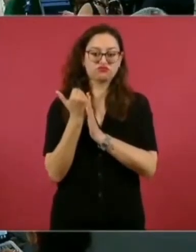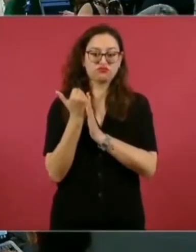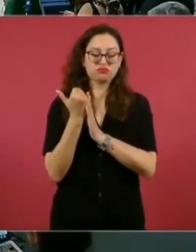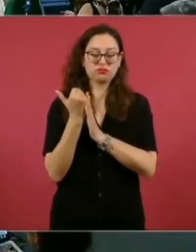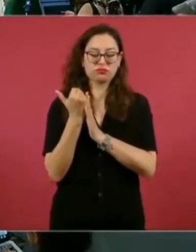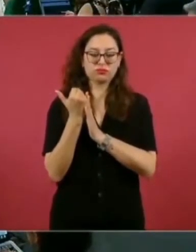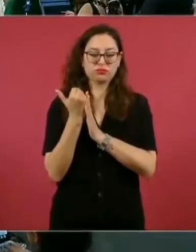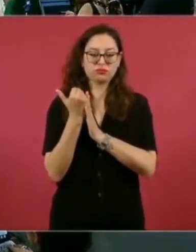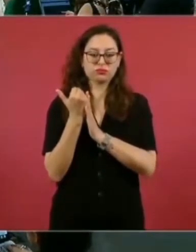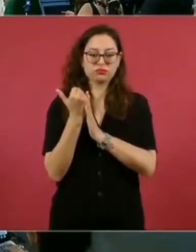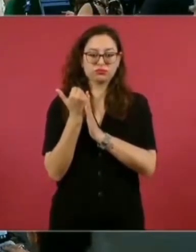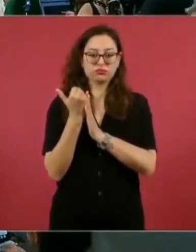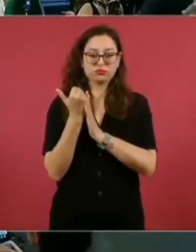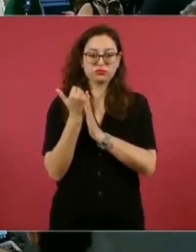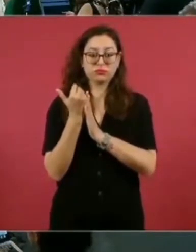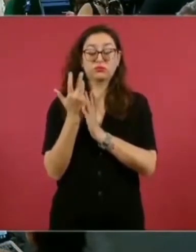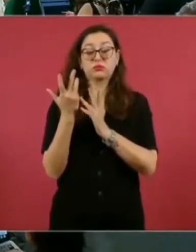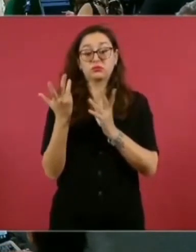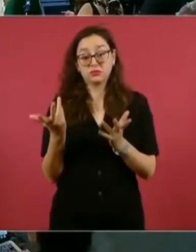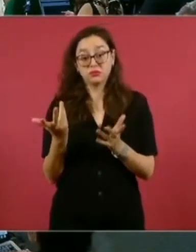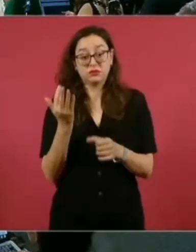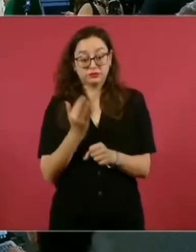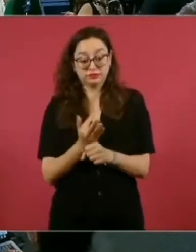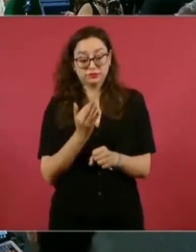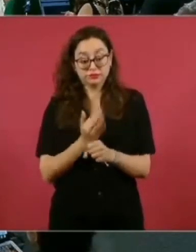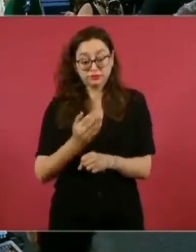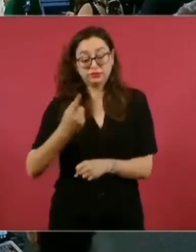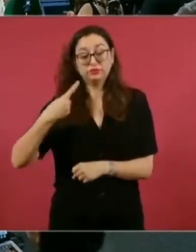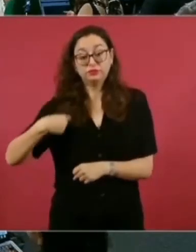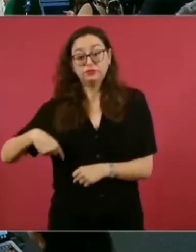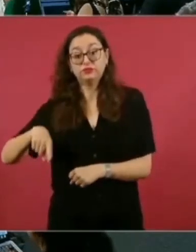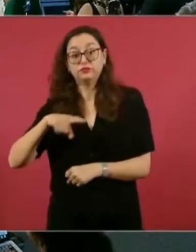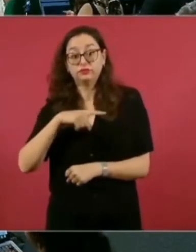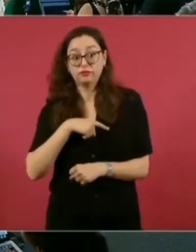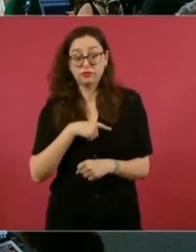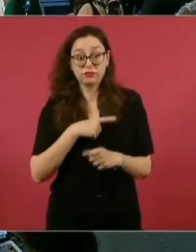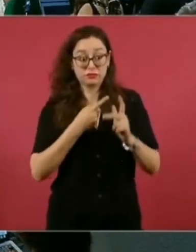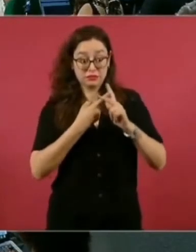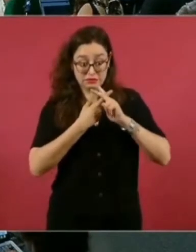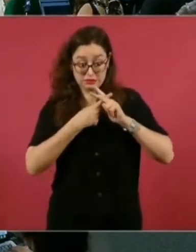59, y nosotros 18, ¿dónde lo agarramos?